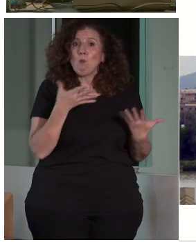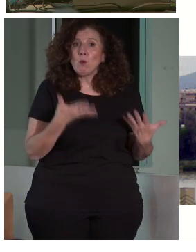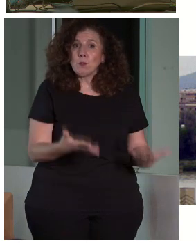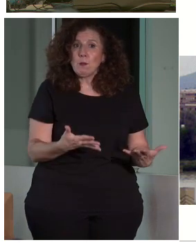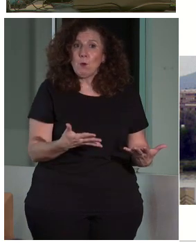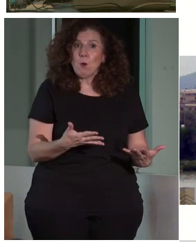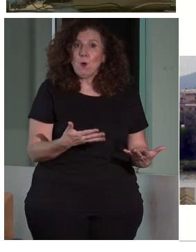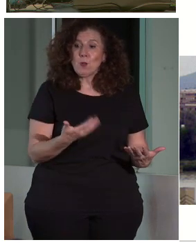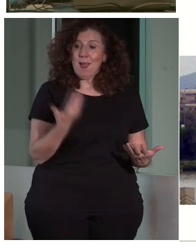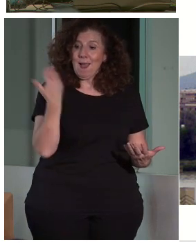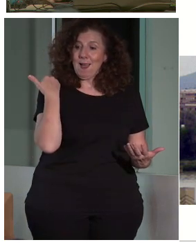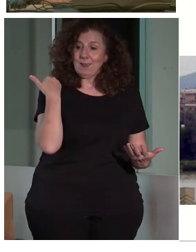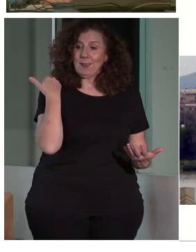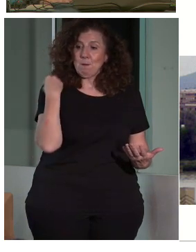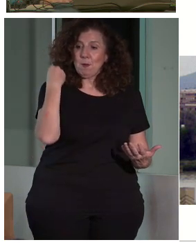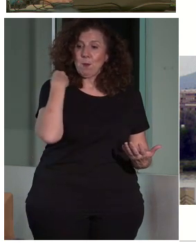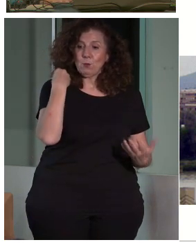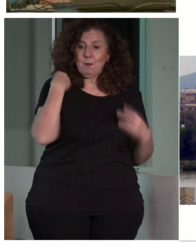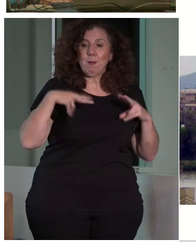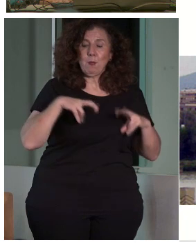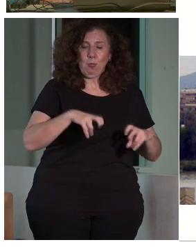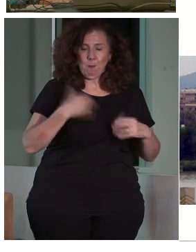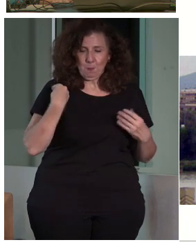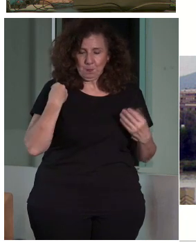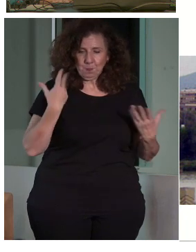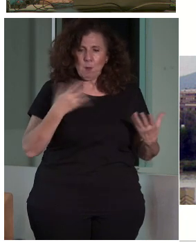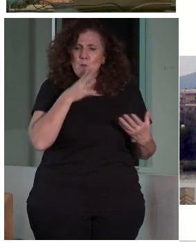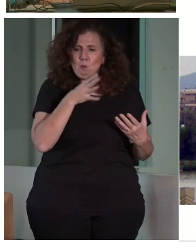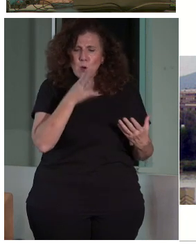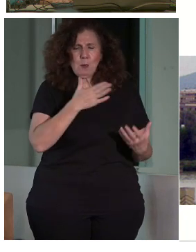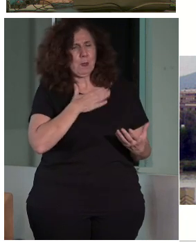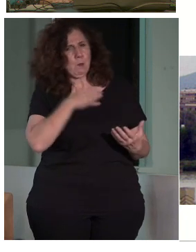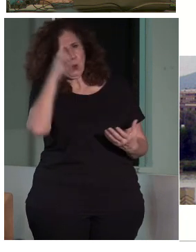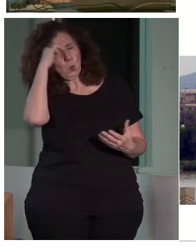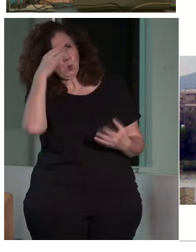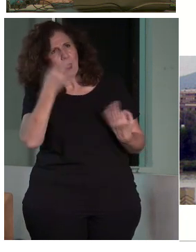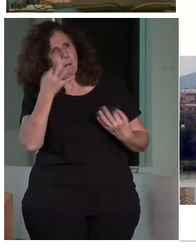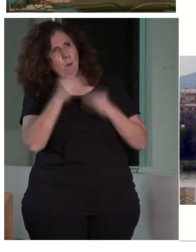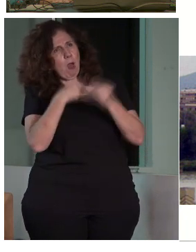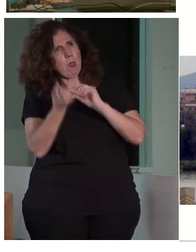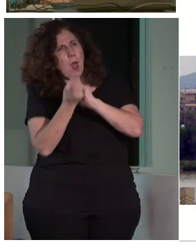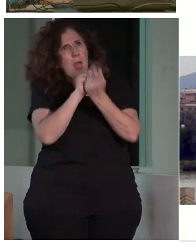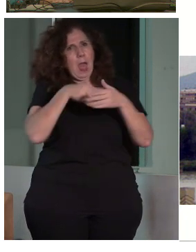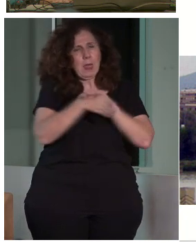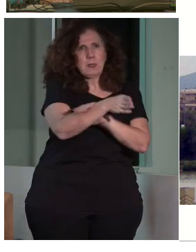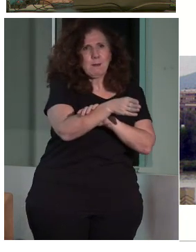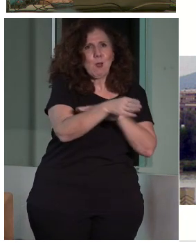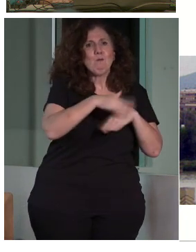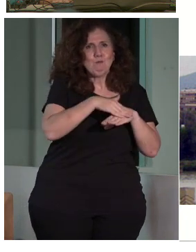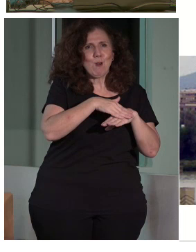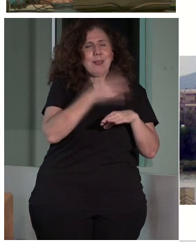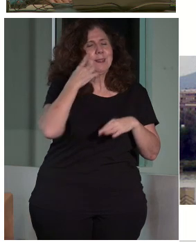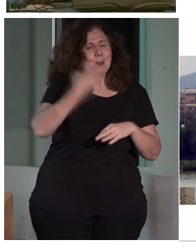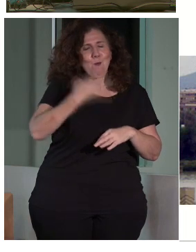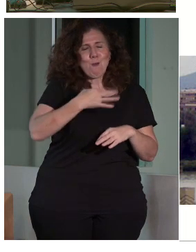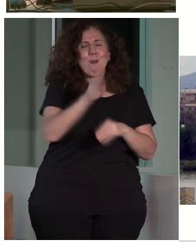cuando yo me preguntaba al principio por qué hacer el patrimonio cultural accesible, porque de esta manera lo vamos a conservar